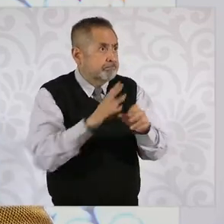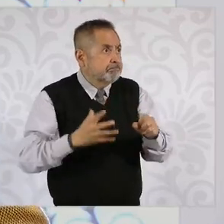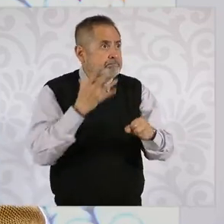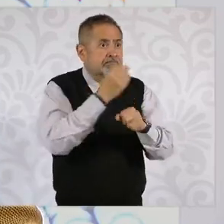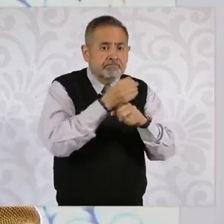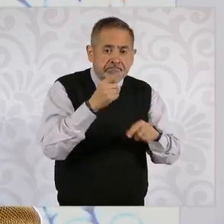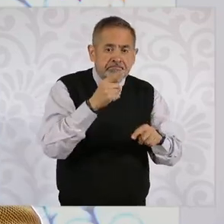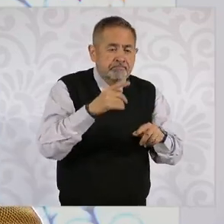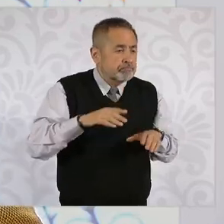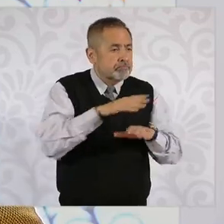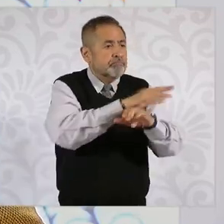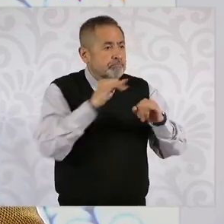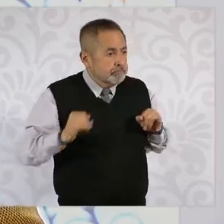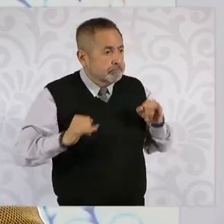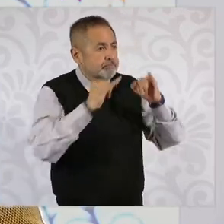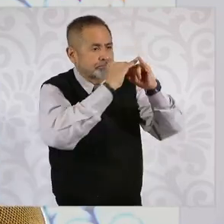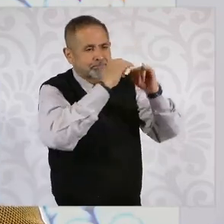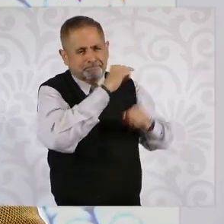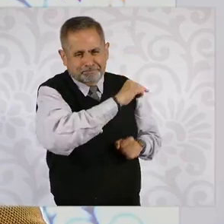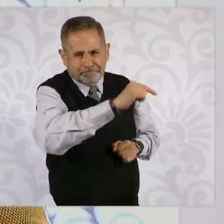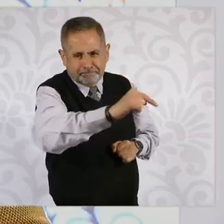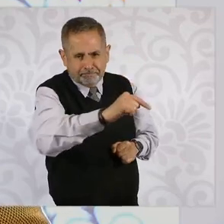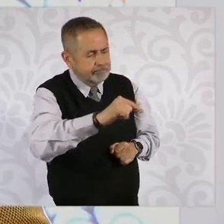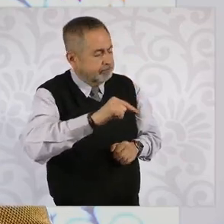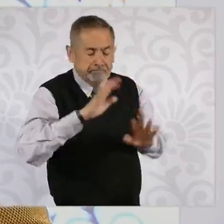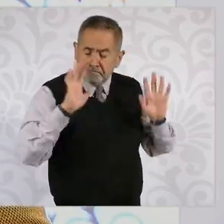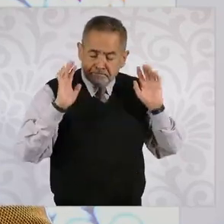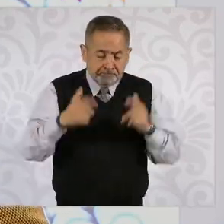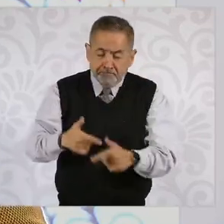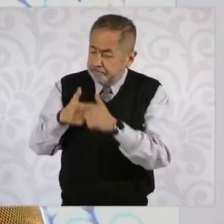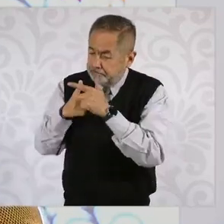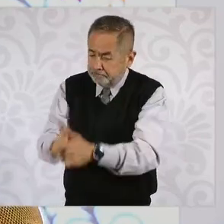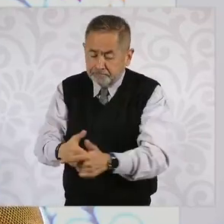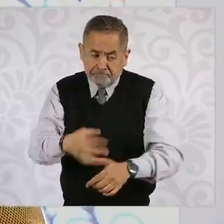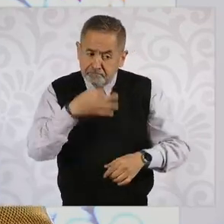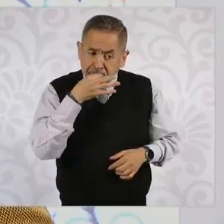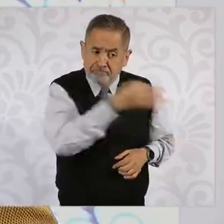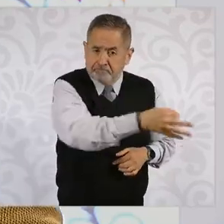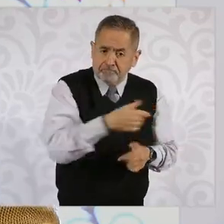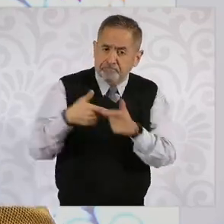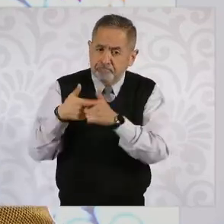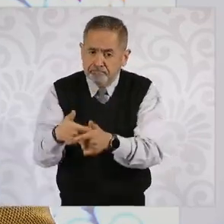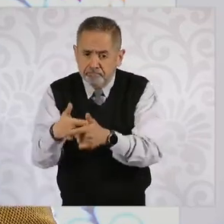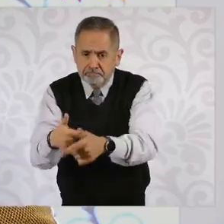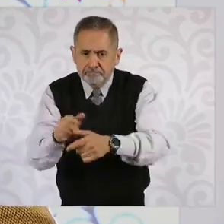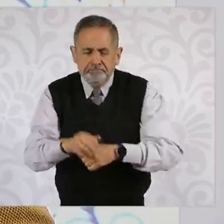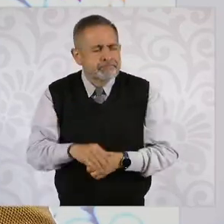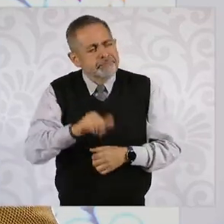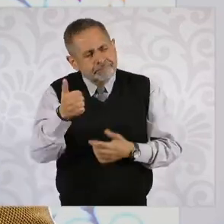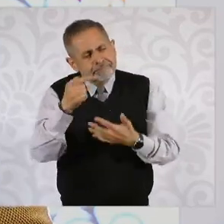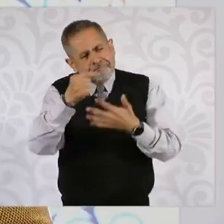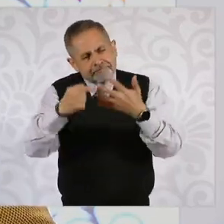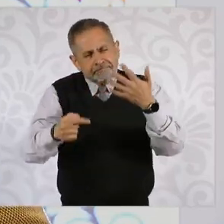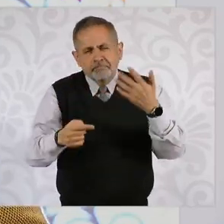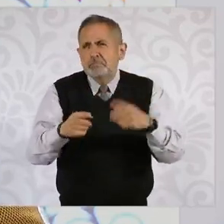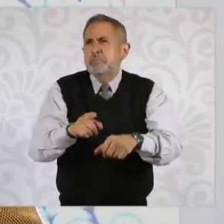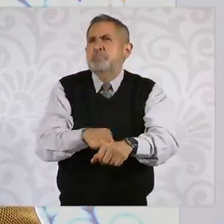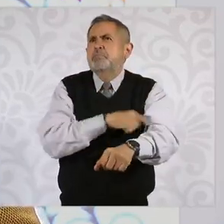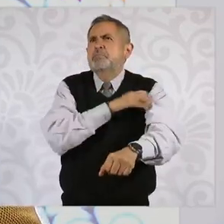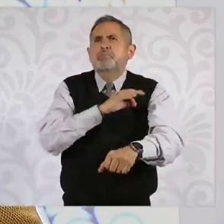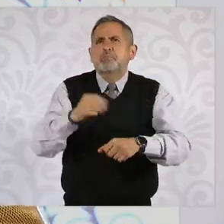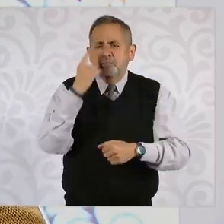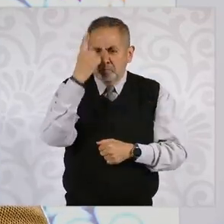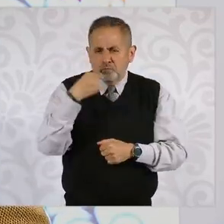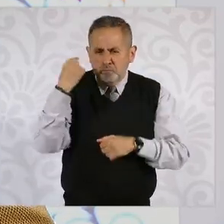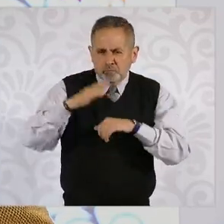autónomos y a los órganos autónomos va hacia adelante. Eso es básicamente. Y bueno, fueron muchos planteamientos, duró un poquito más de